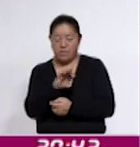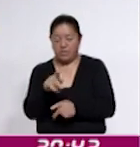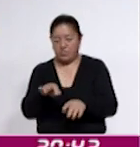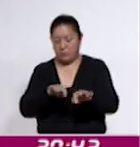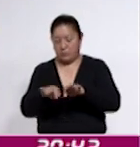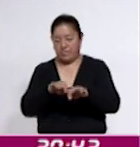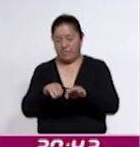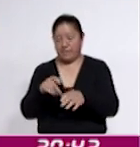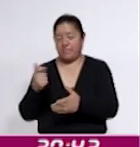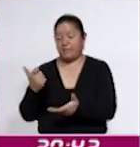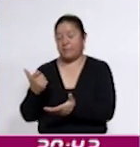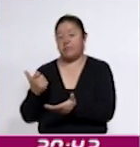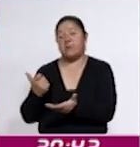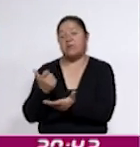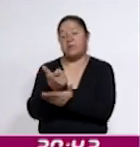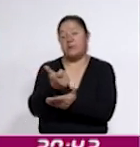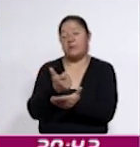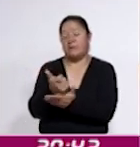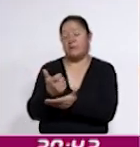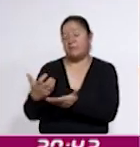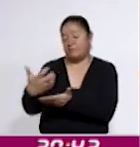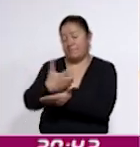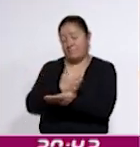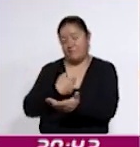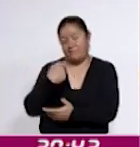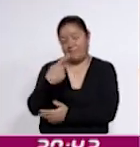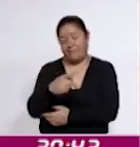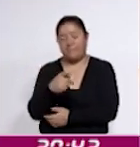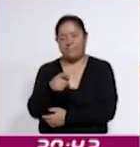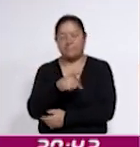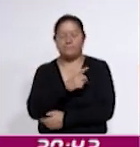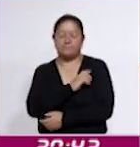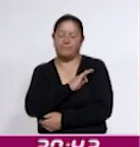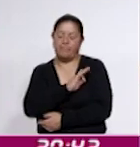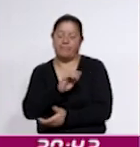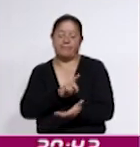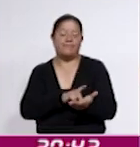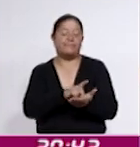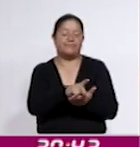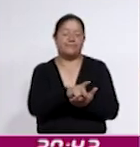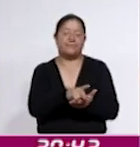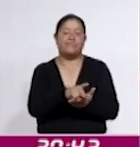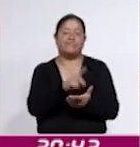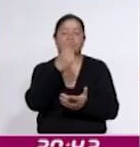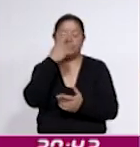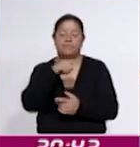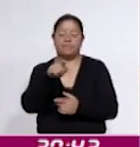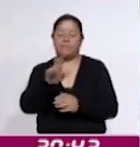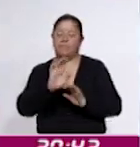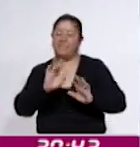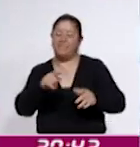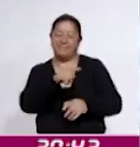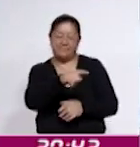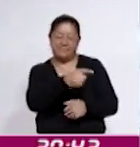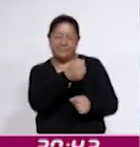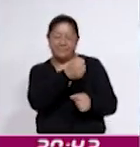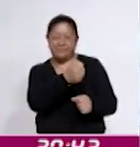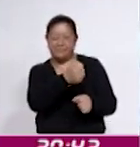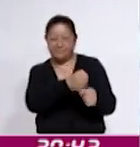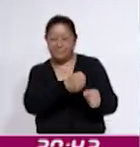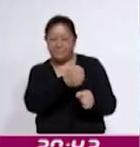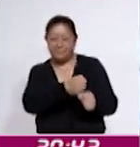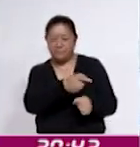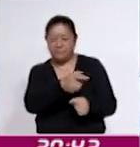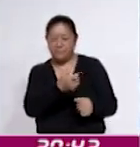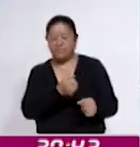ya que esto les permite tomar decisiones autónomas y salir de situaciones de violencia, como la trata de personas. También durante la sesión se